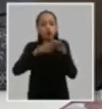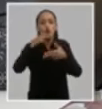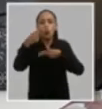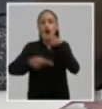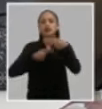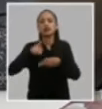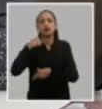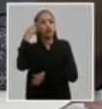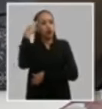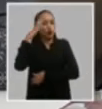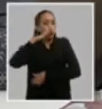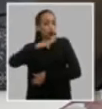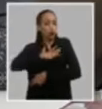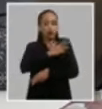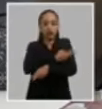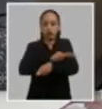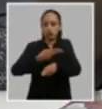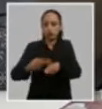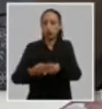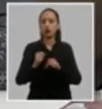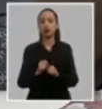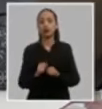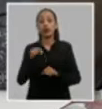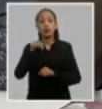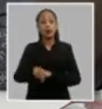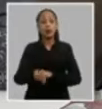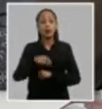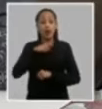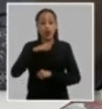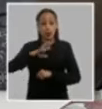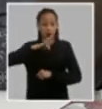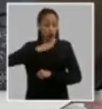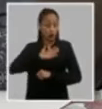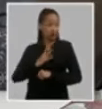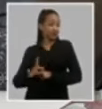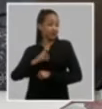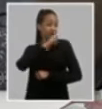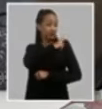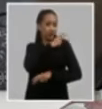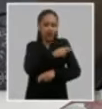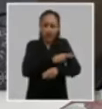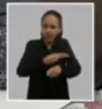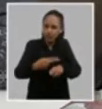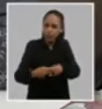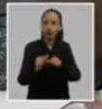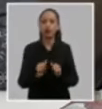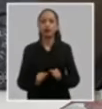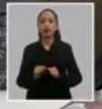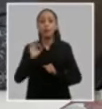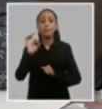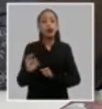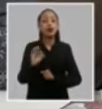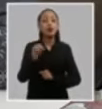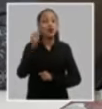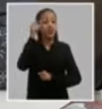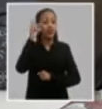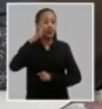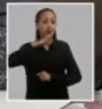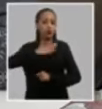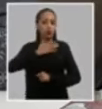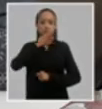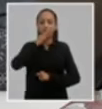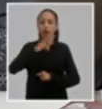actual con apego al ejemplo de nuestra dirección histórica con apego al legado de nuestro comandante en jefe